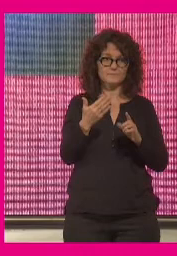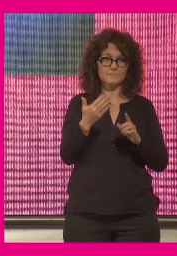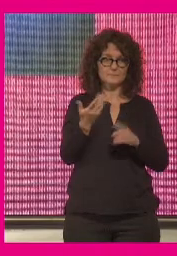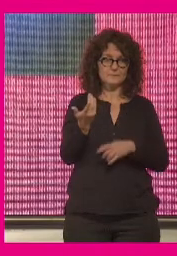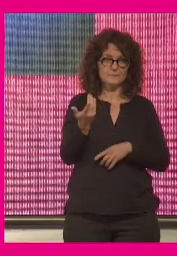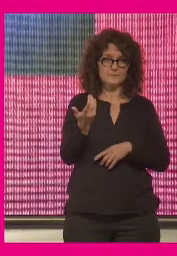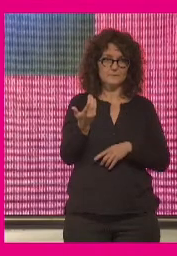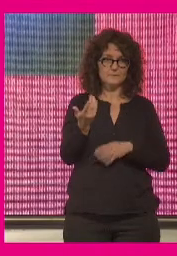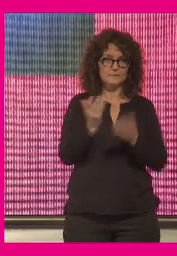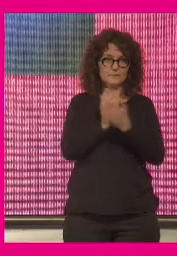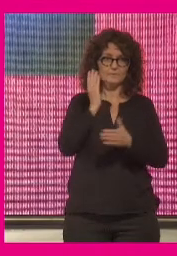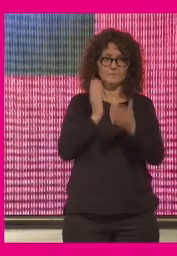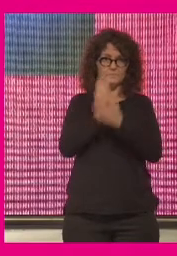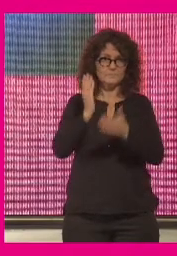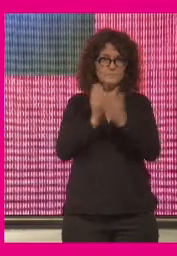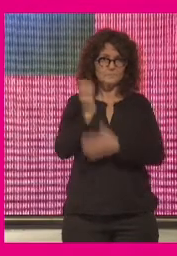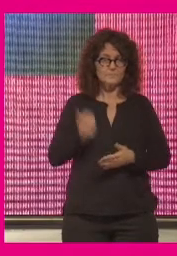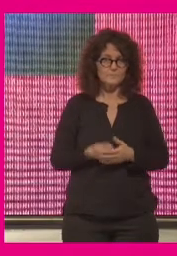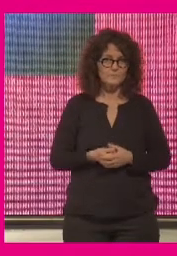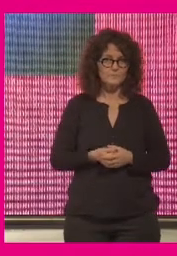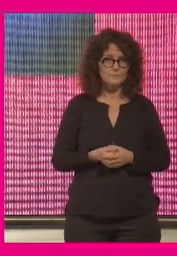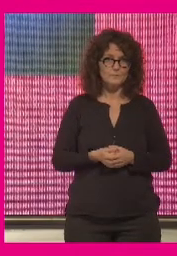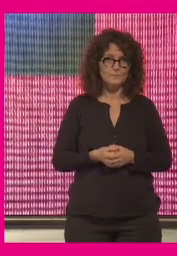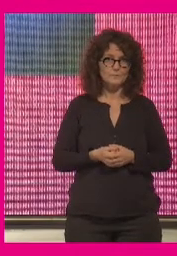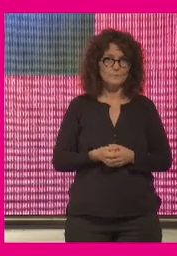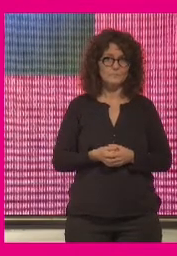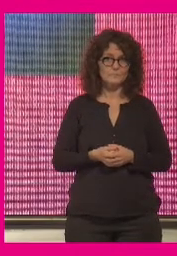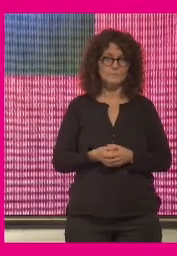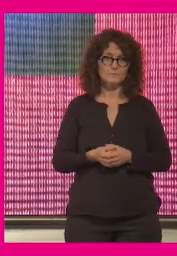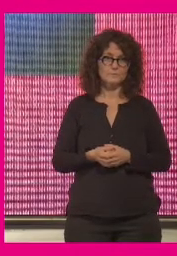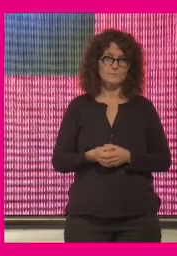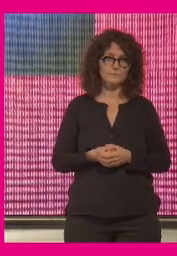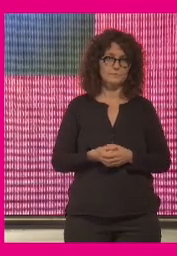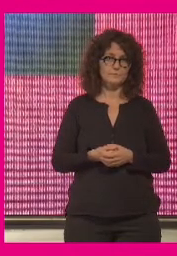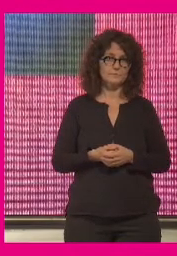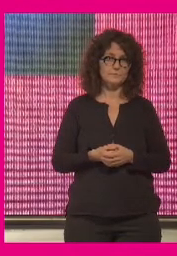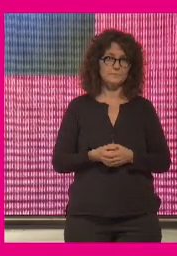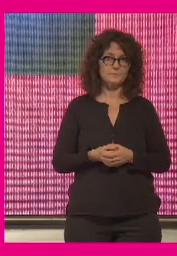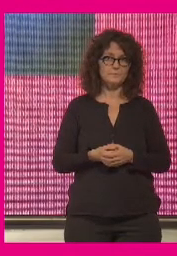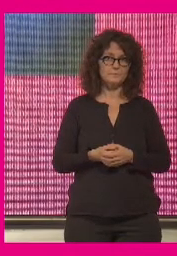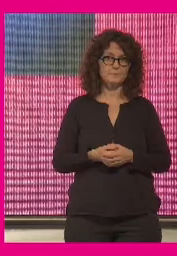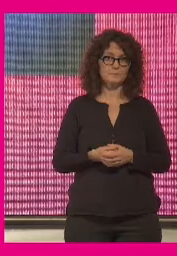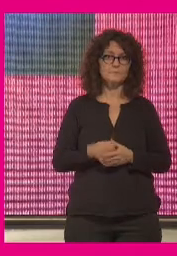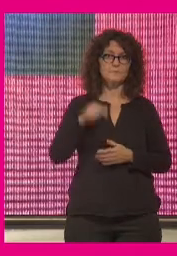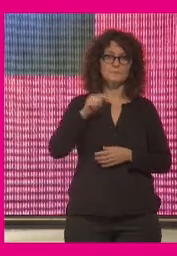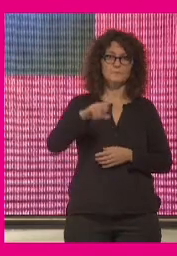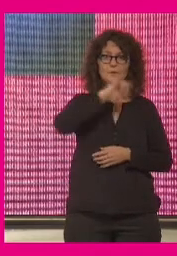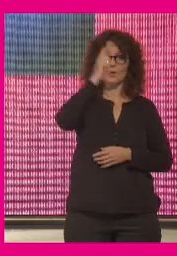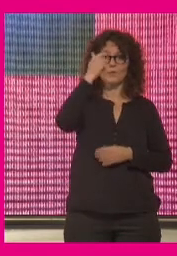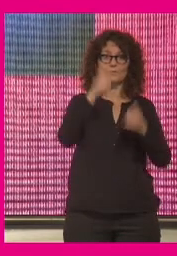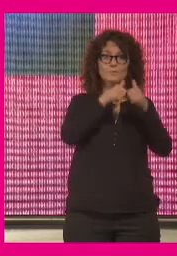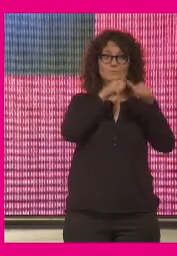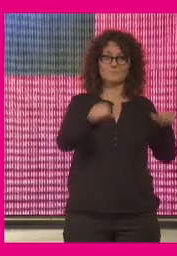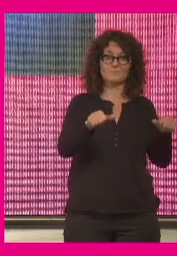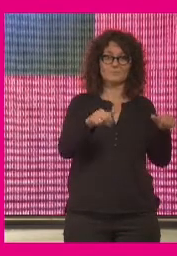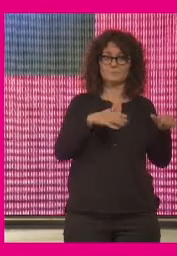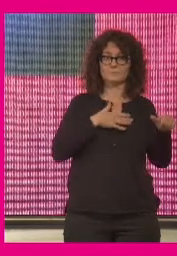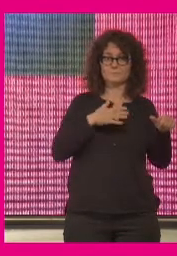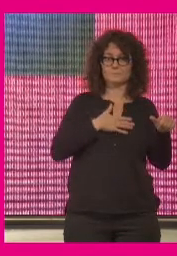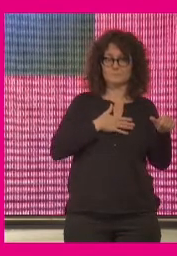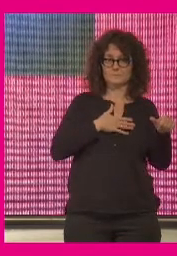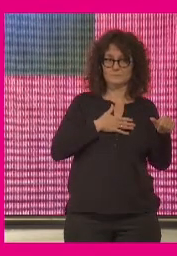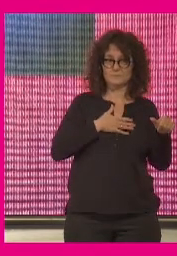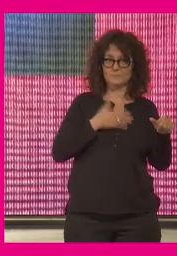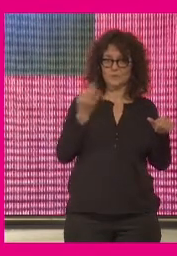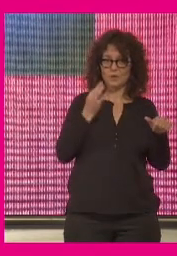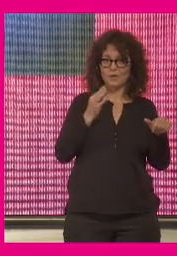tecnología y mi resumen mi etiqueta para designar a esos conceptos es que tenemos que pensar en términos de complejidad